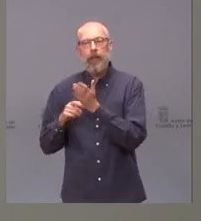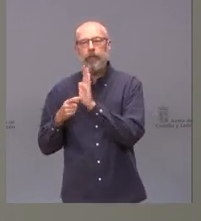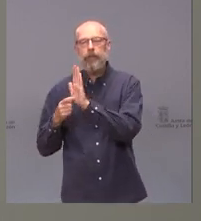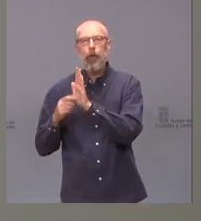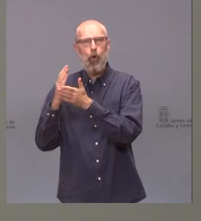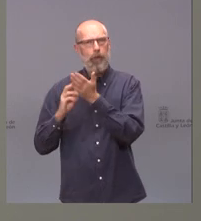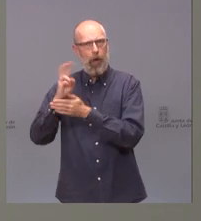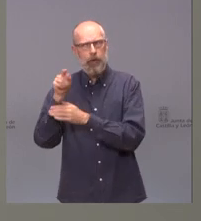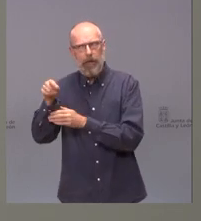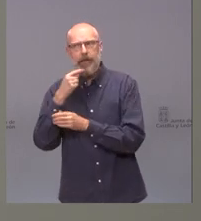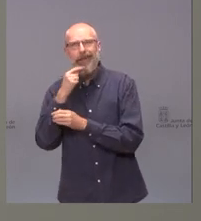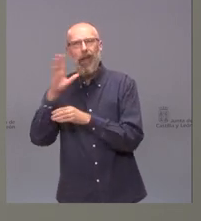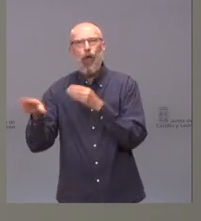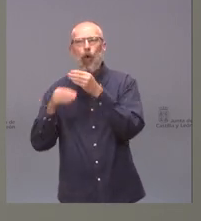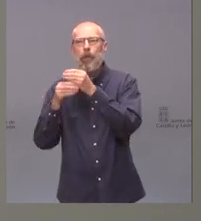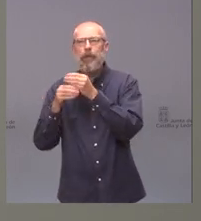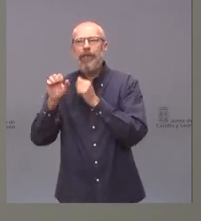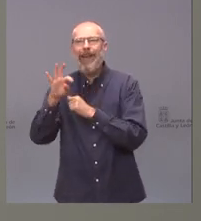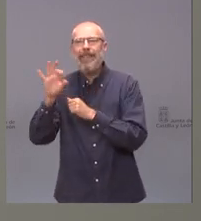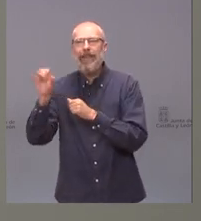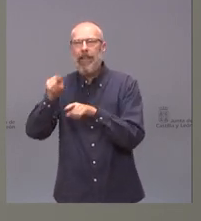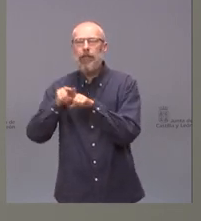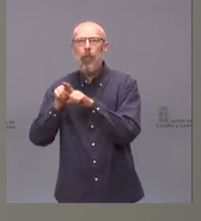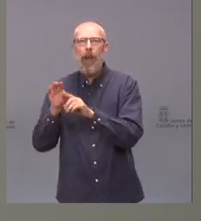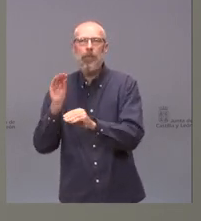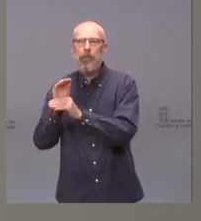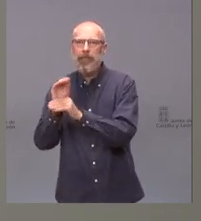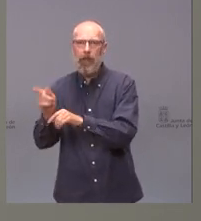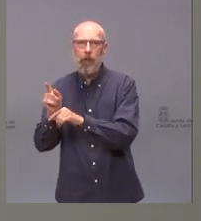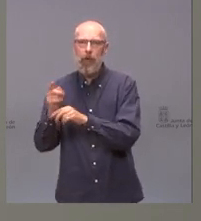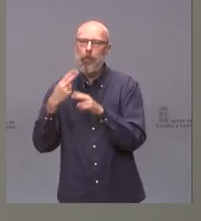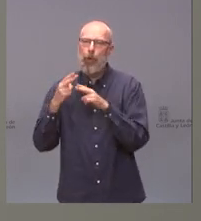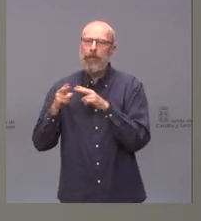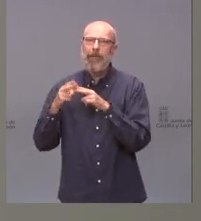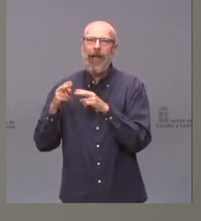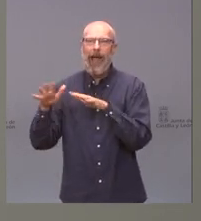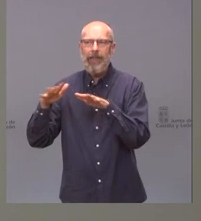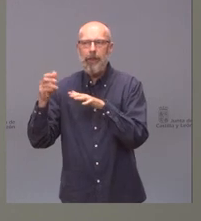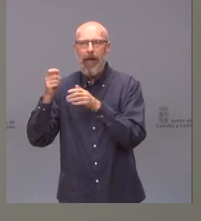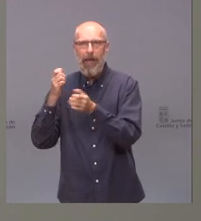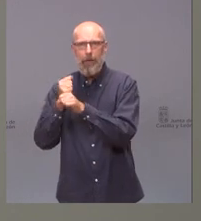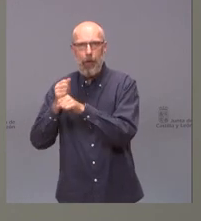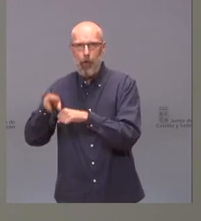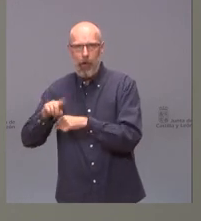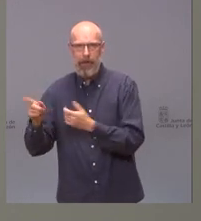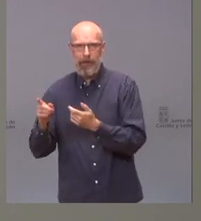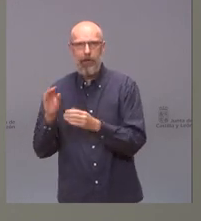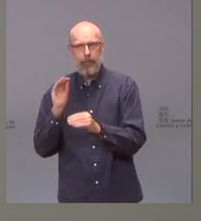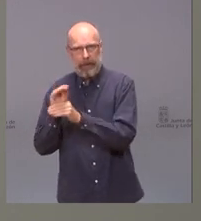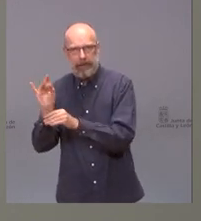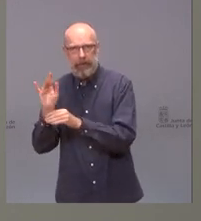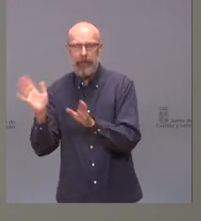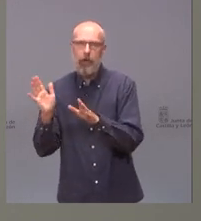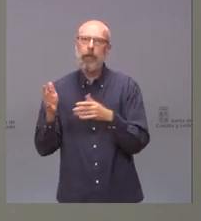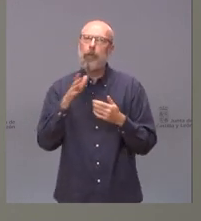que los complementos a los ERTE son una prestación, en ningún caso una política activa de empleo. Entonces, lo que estamos haciendo desde la Consejería, todo el